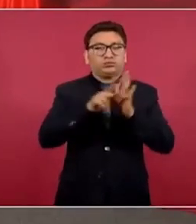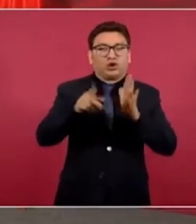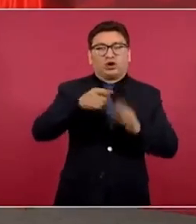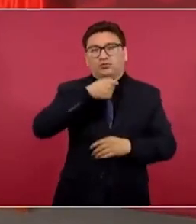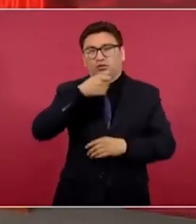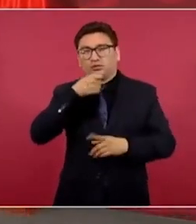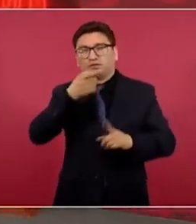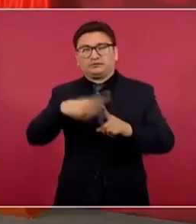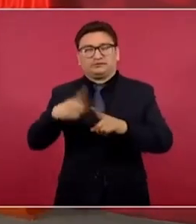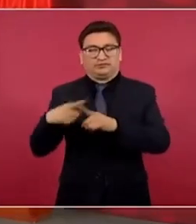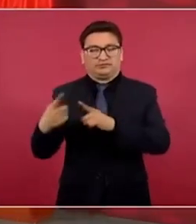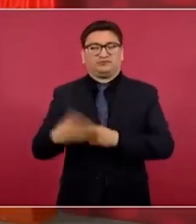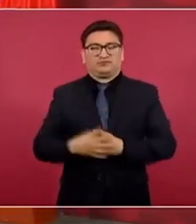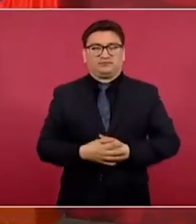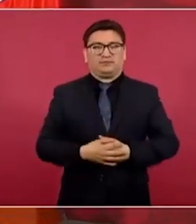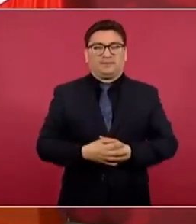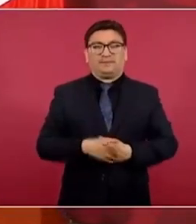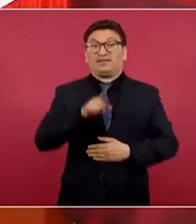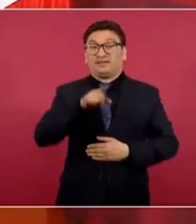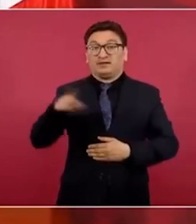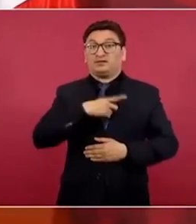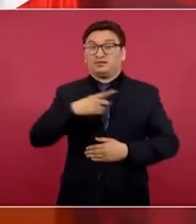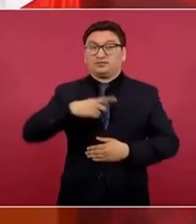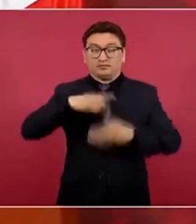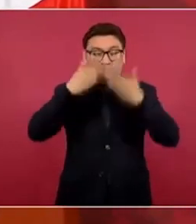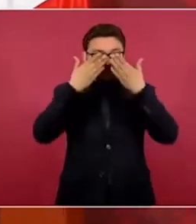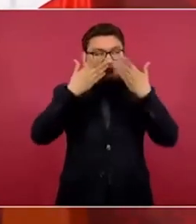tienen que